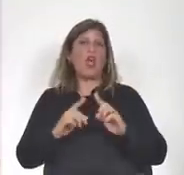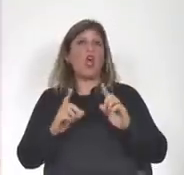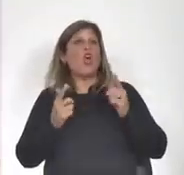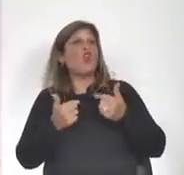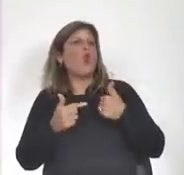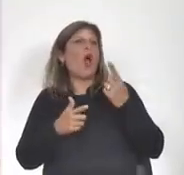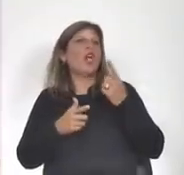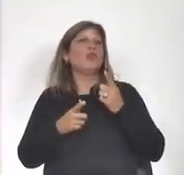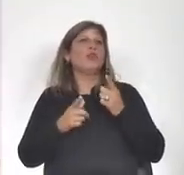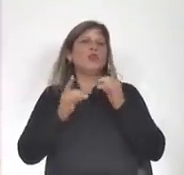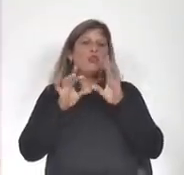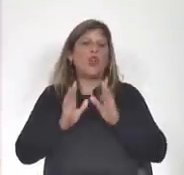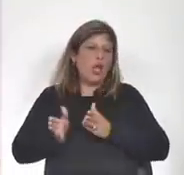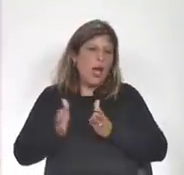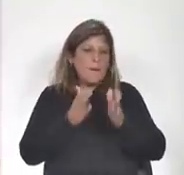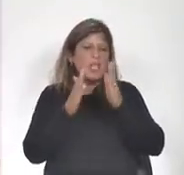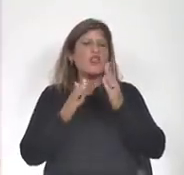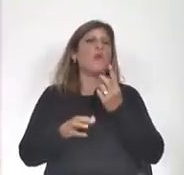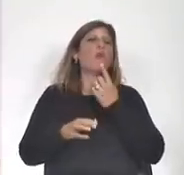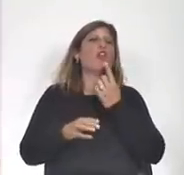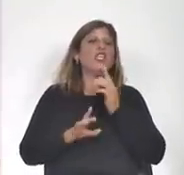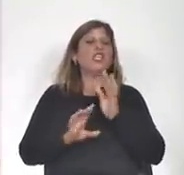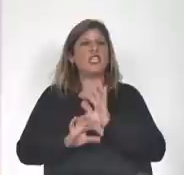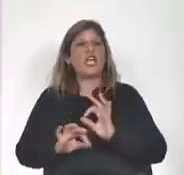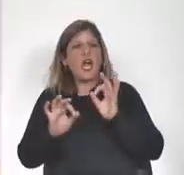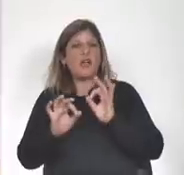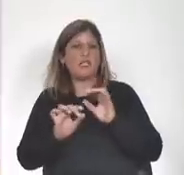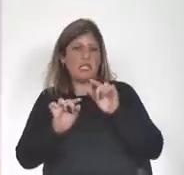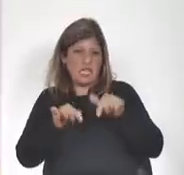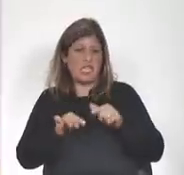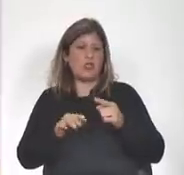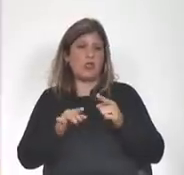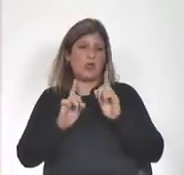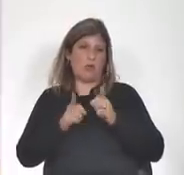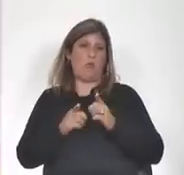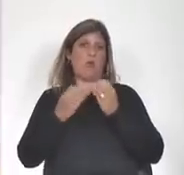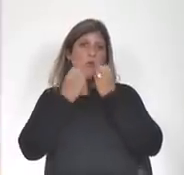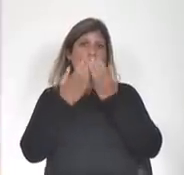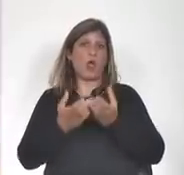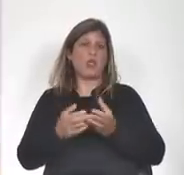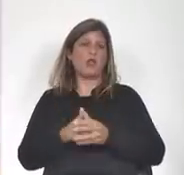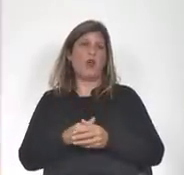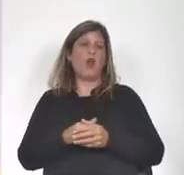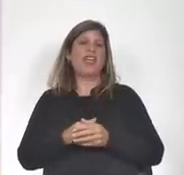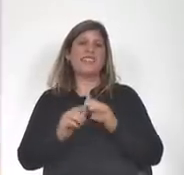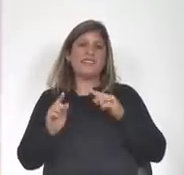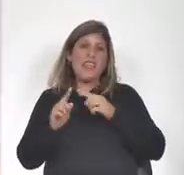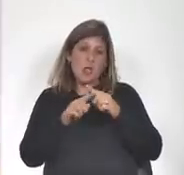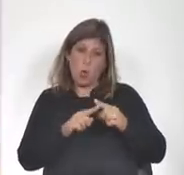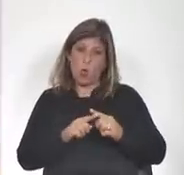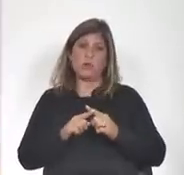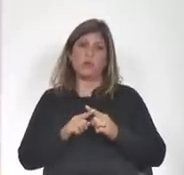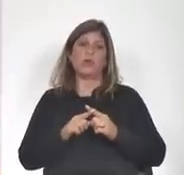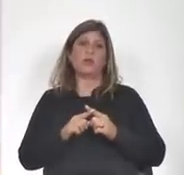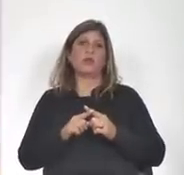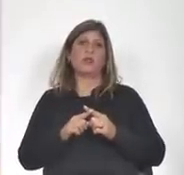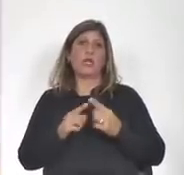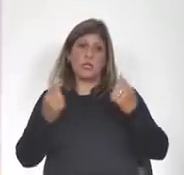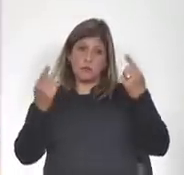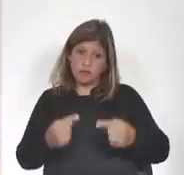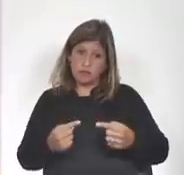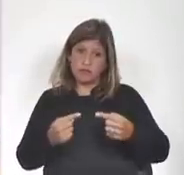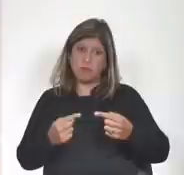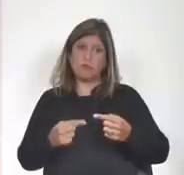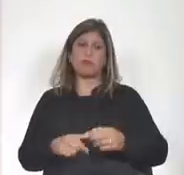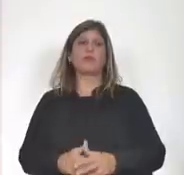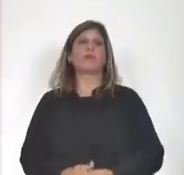una sola concepción respecto de estas cosas y esto también es bueno que se discuta, que se debata,